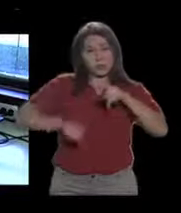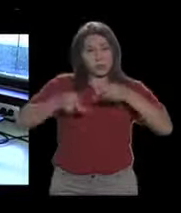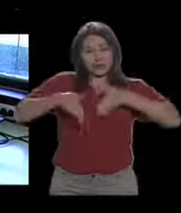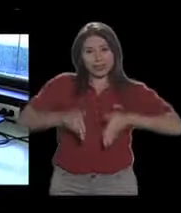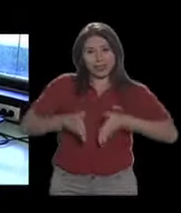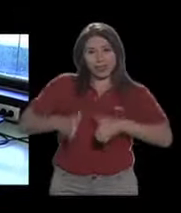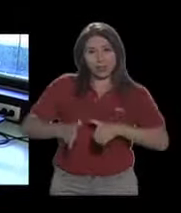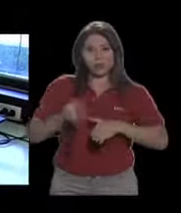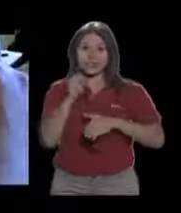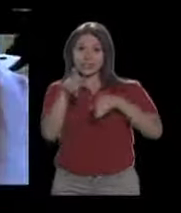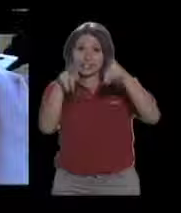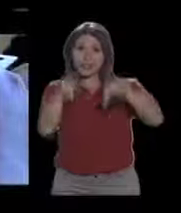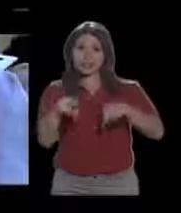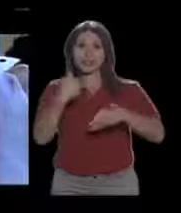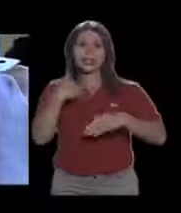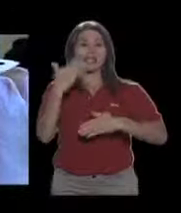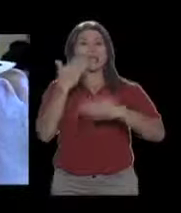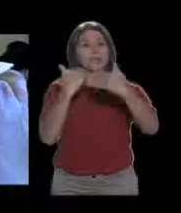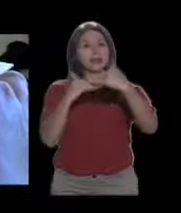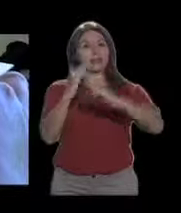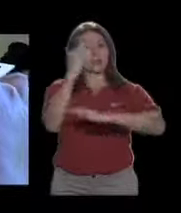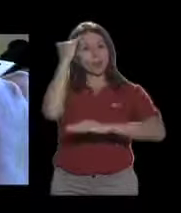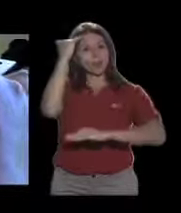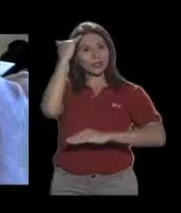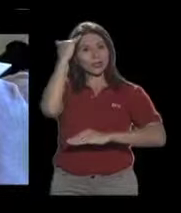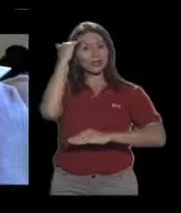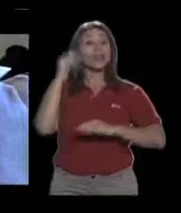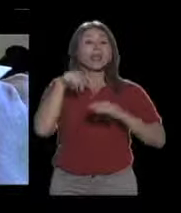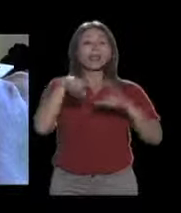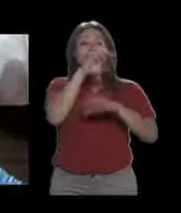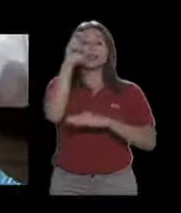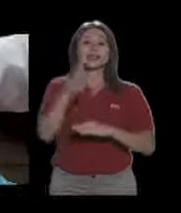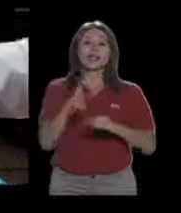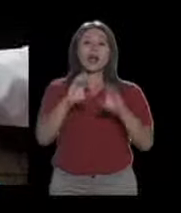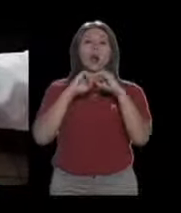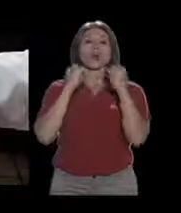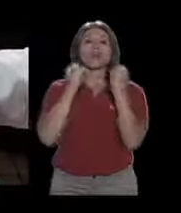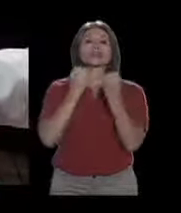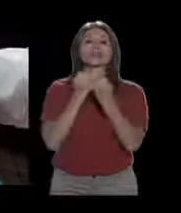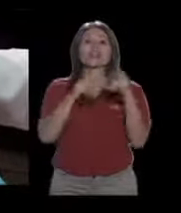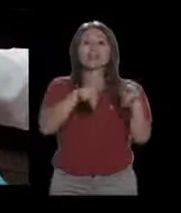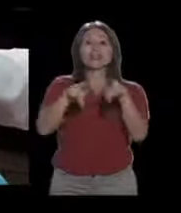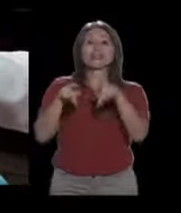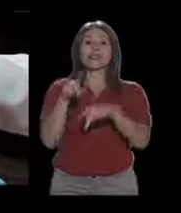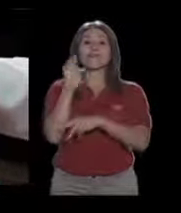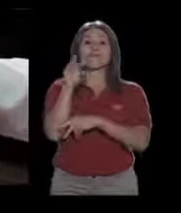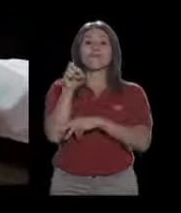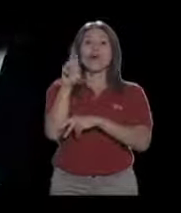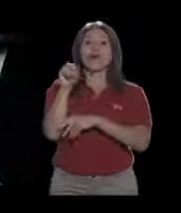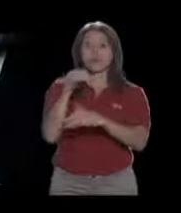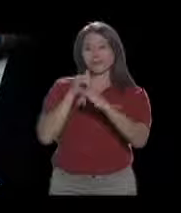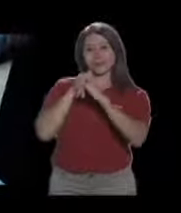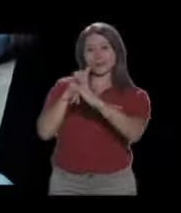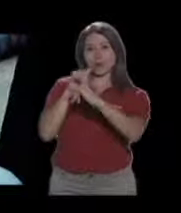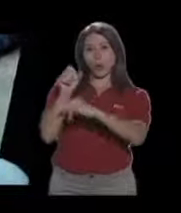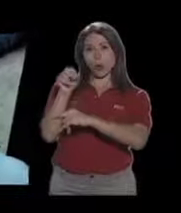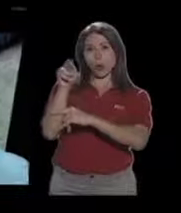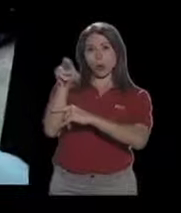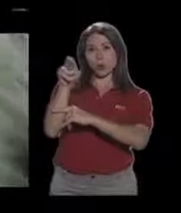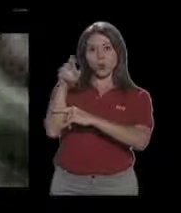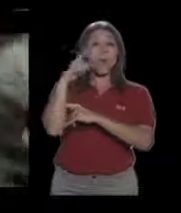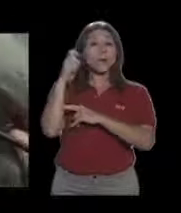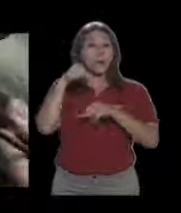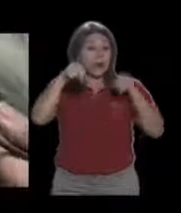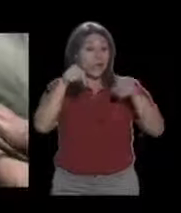concibir un hijo o una persona con alguna limitación cognitiva. En Costa Rica, la Organización Civil Foro denunció ante las Naciones Unidas